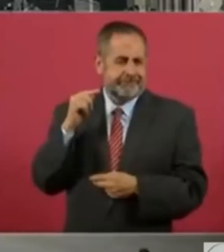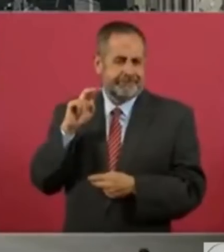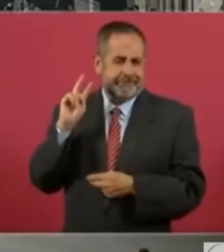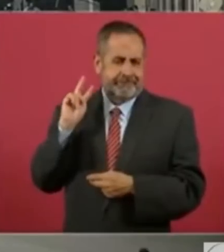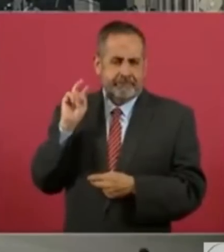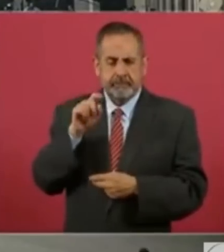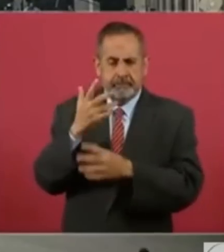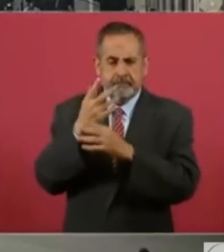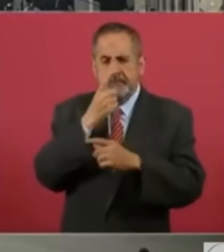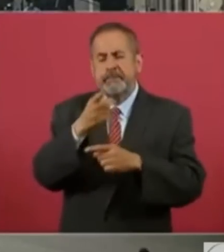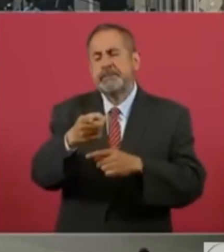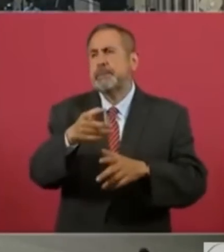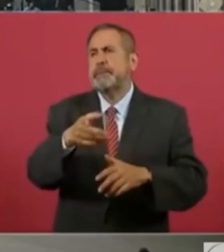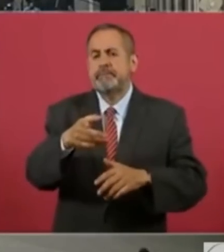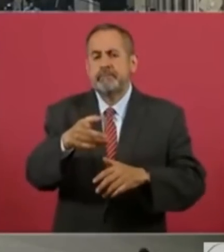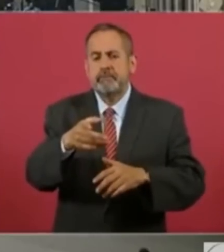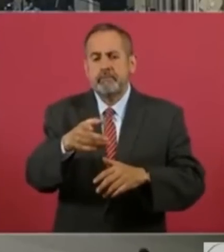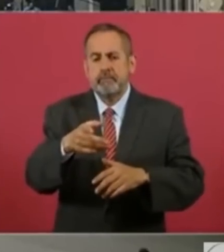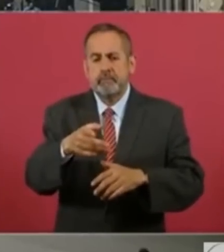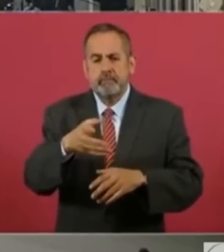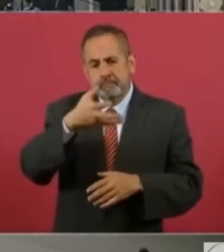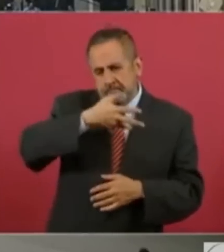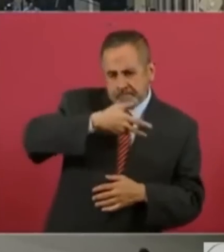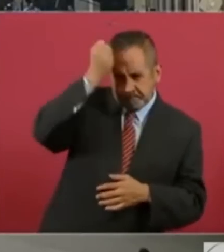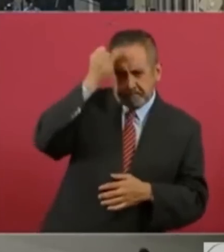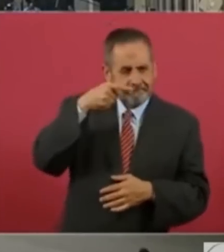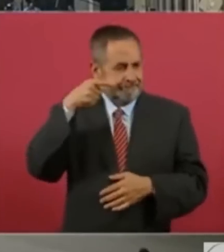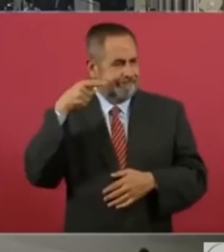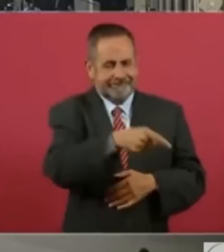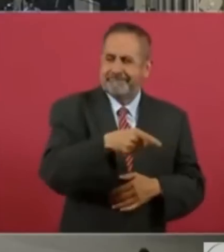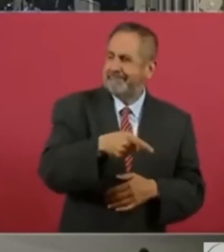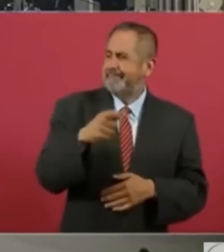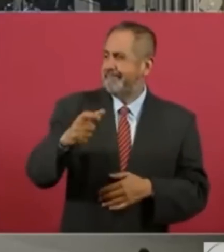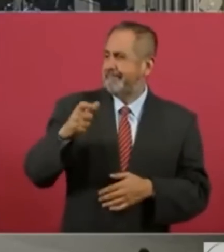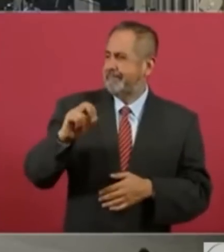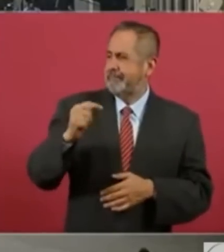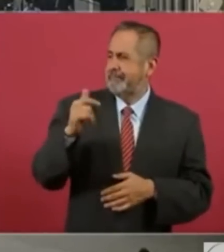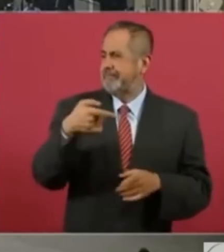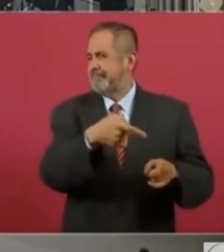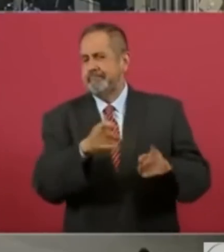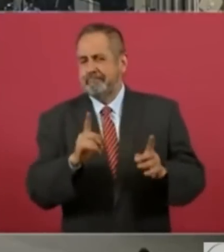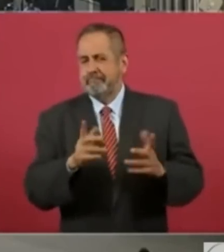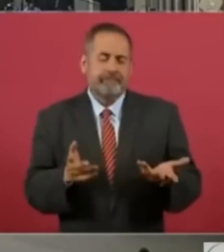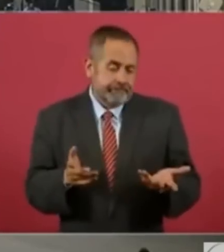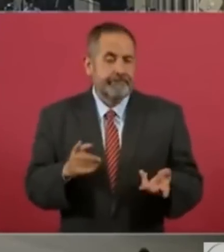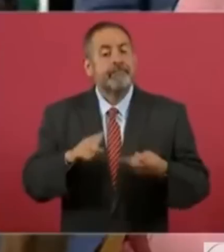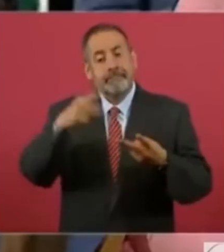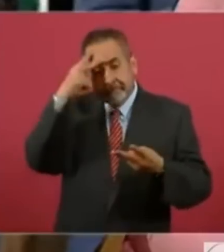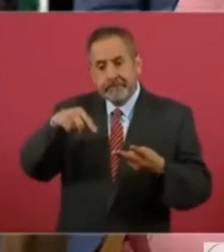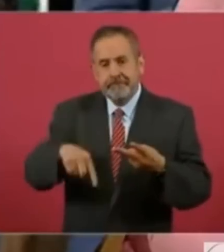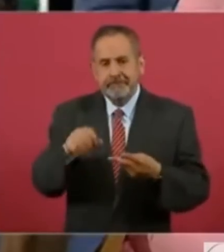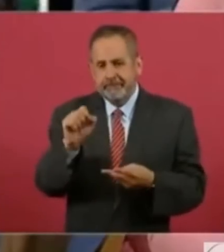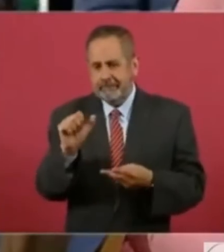Usted mencionaba antes del fin de semana que no había destapado a Xochitl, pero en el caso de Ciudad de México se menciona a Santiago Taboada, que es el